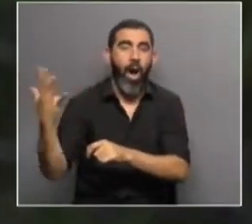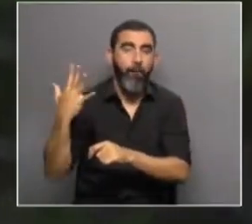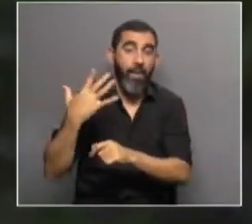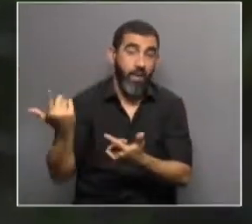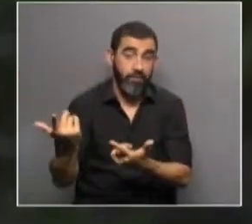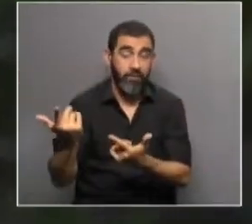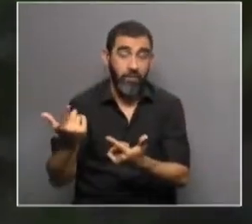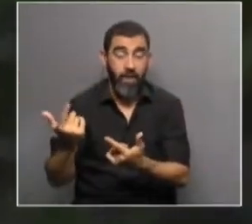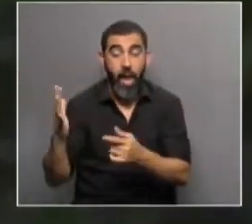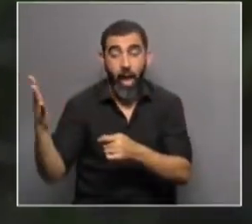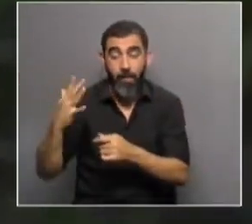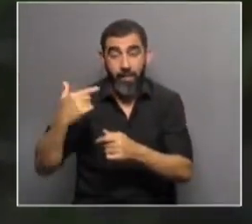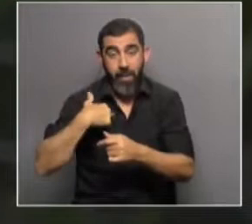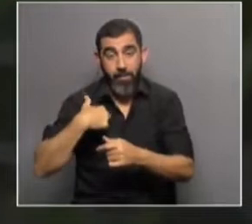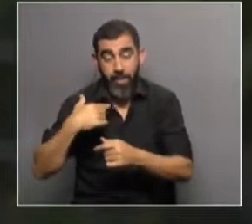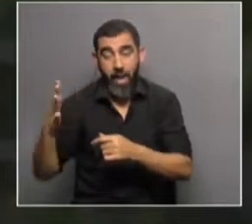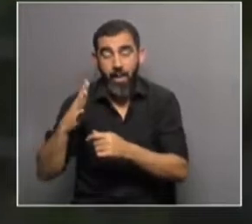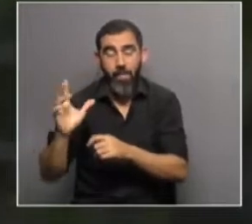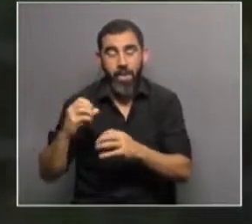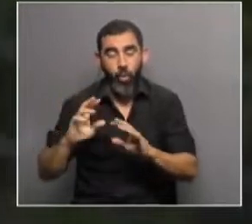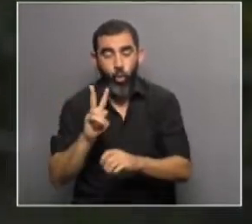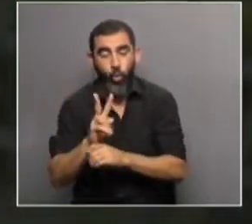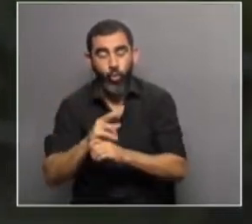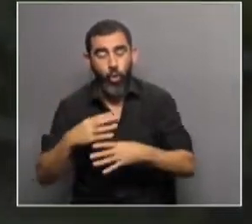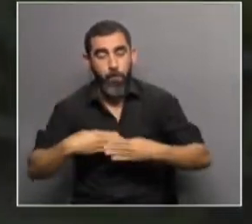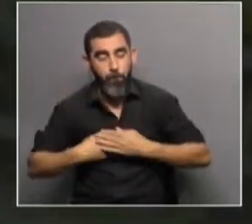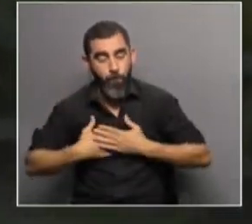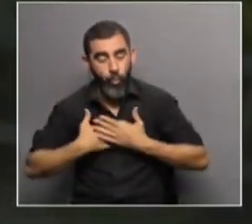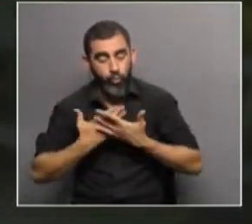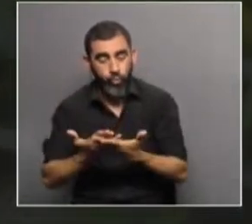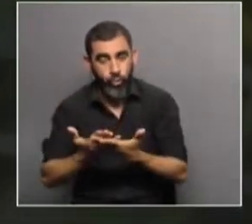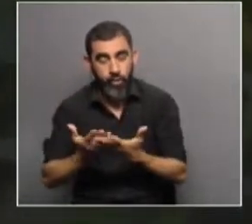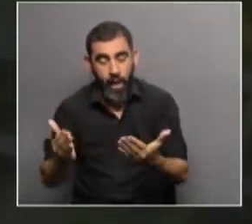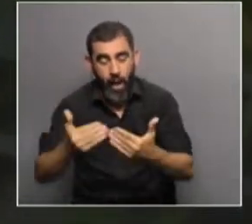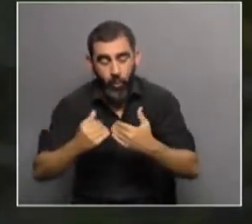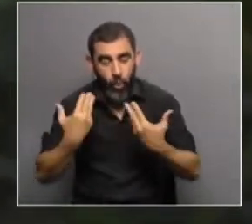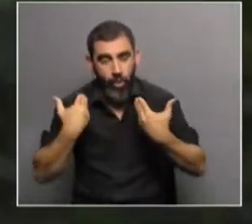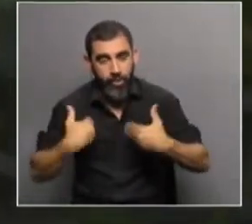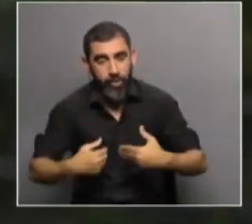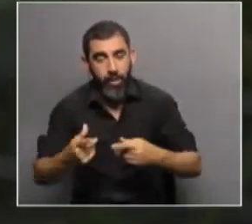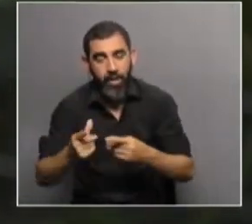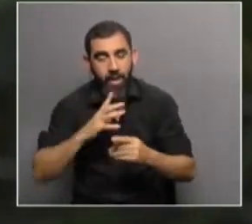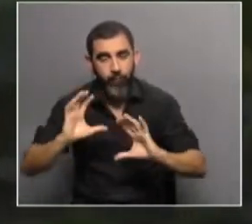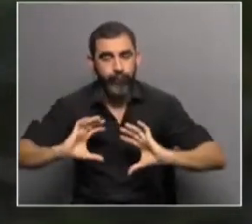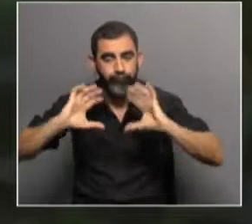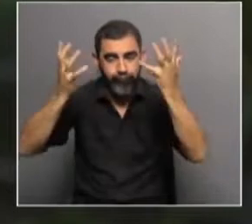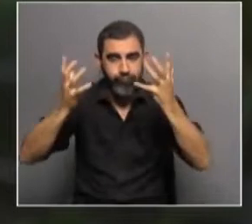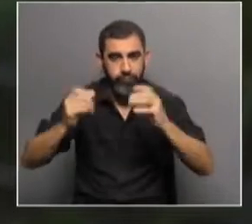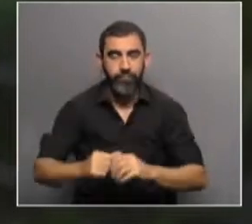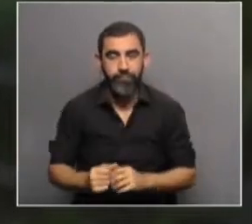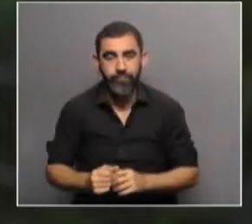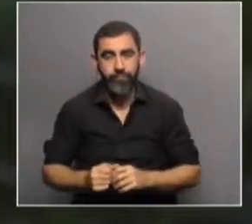Amenazas a la activación, amenazas a la regulación emocional, amenazas a la autoestima, y ahí lo que se dispara es nuestra agresividad rasgo.